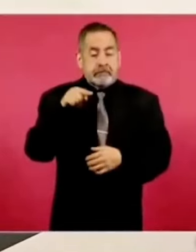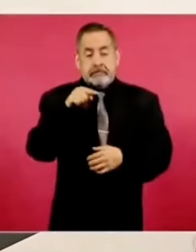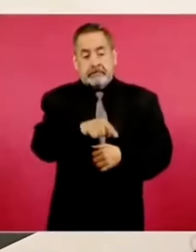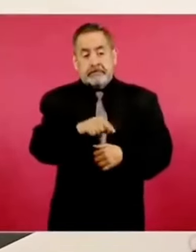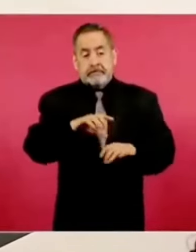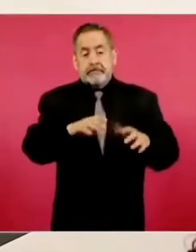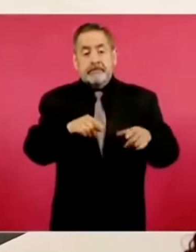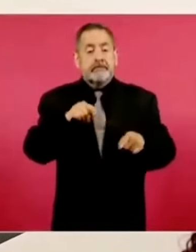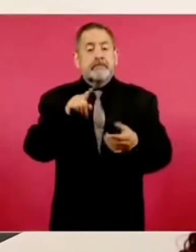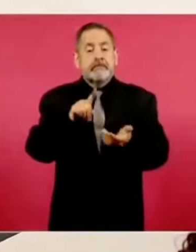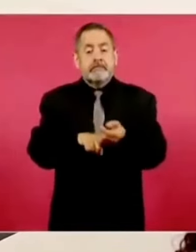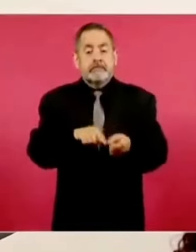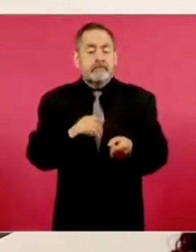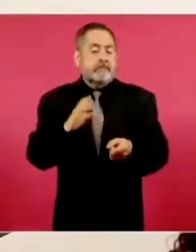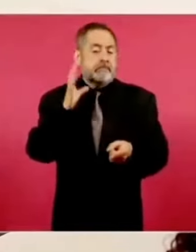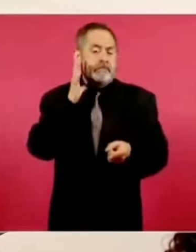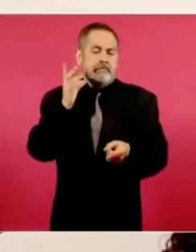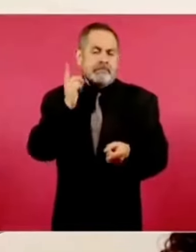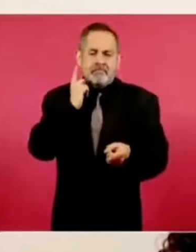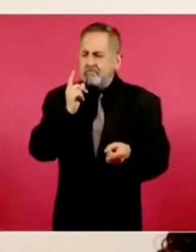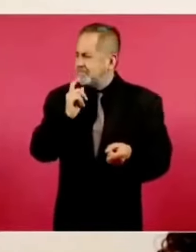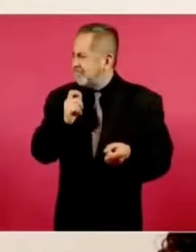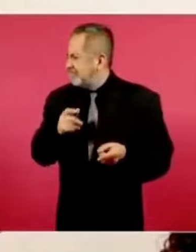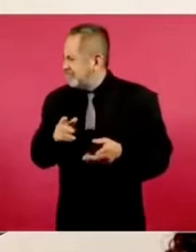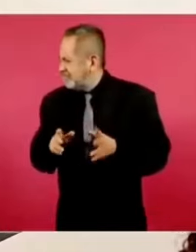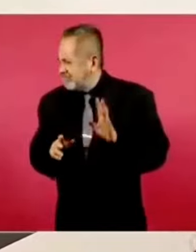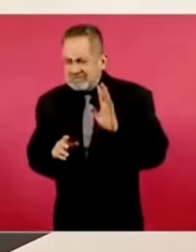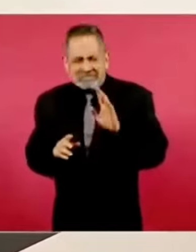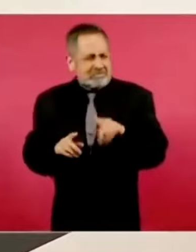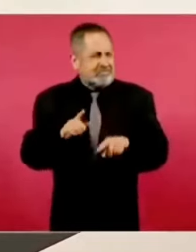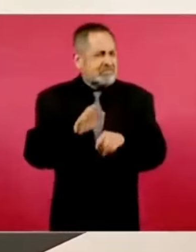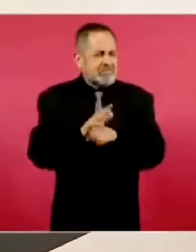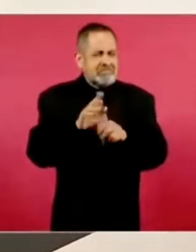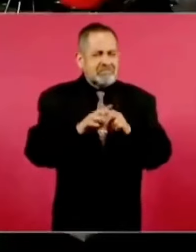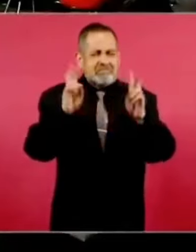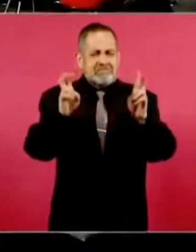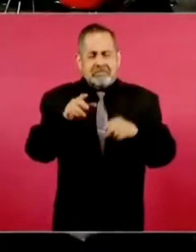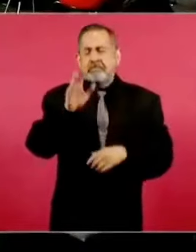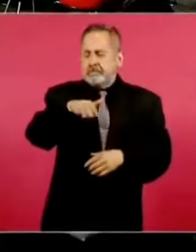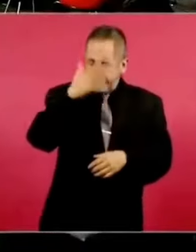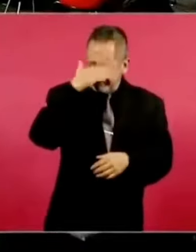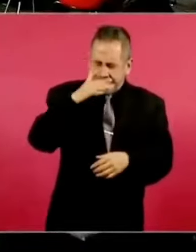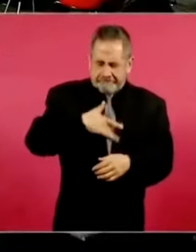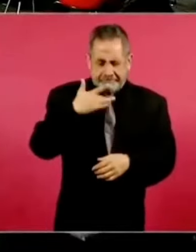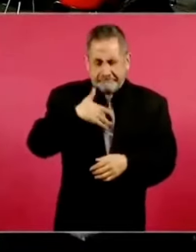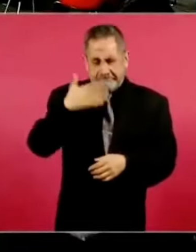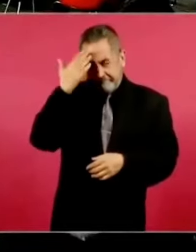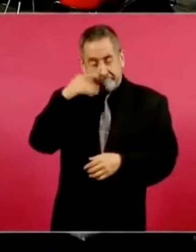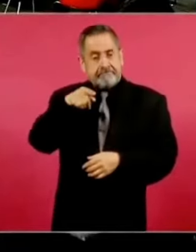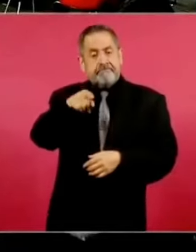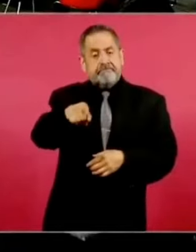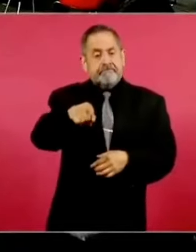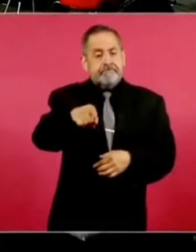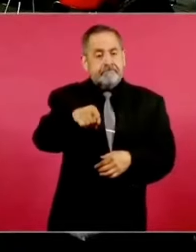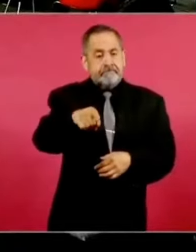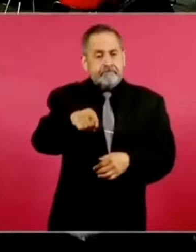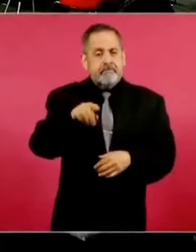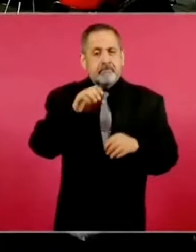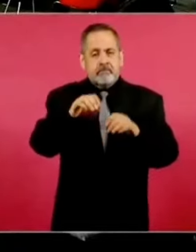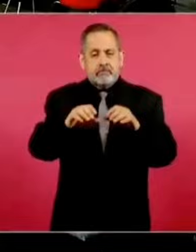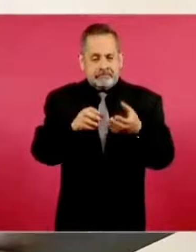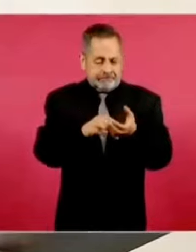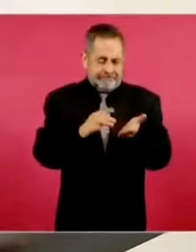no sé qué temas estaba debatiendo, ah, ya sé, lo de las etiquetas,